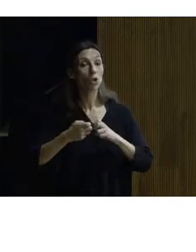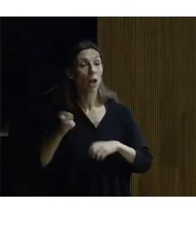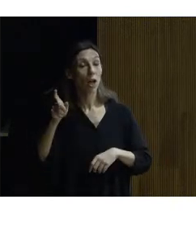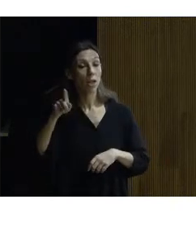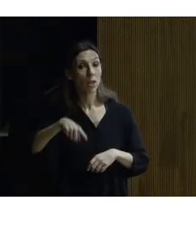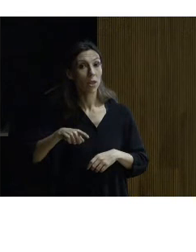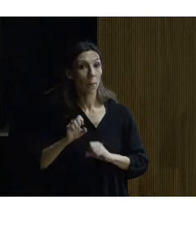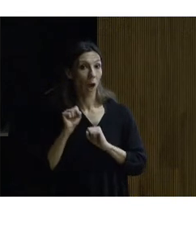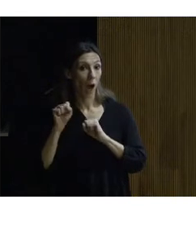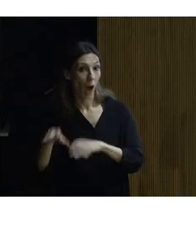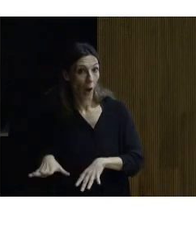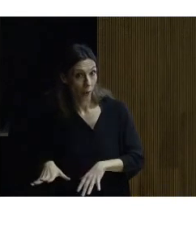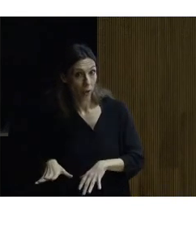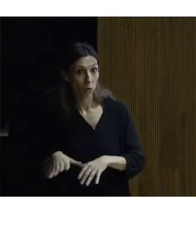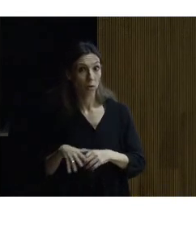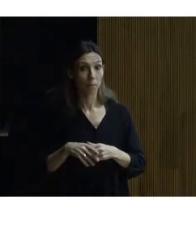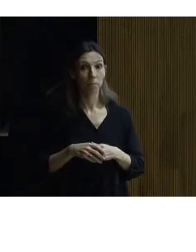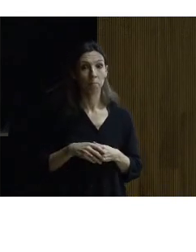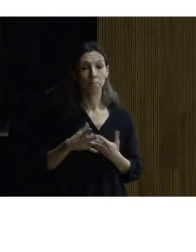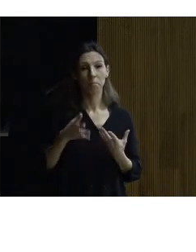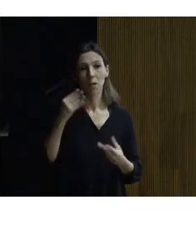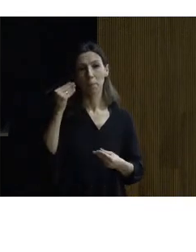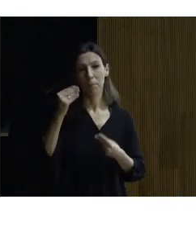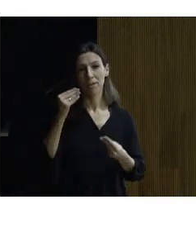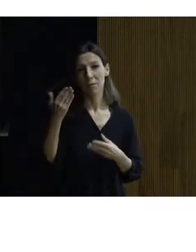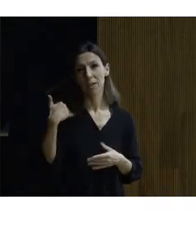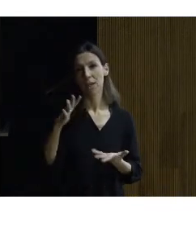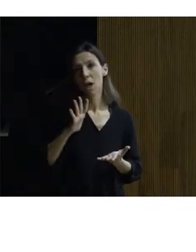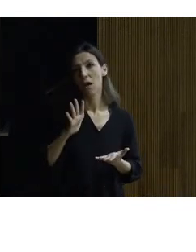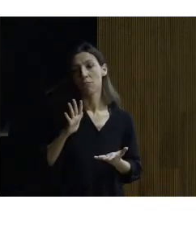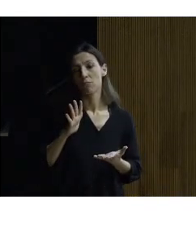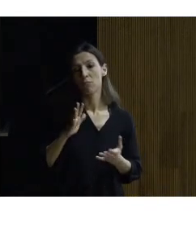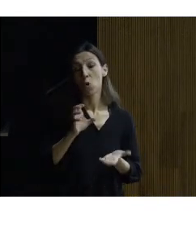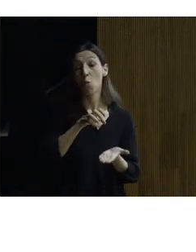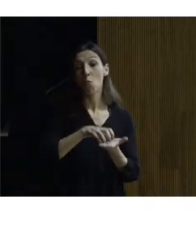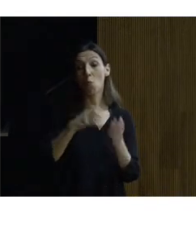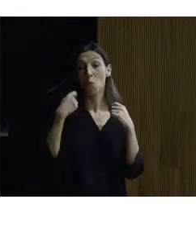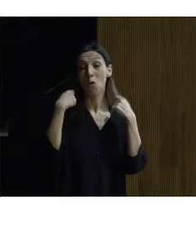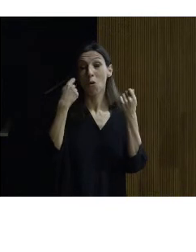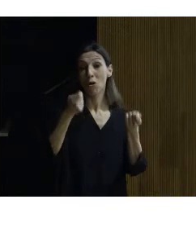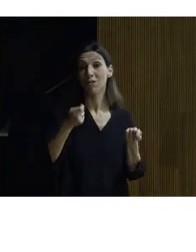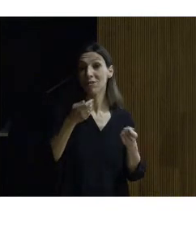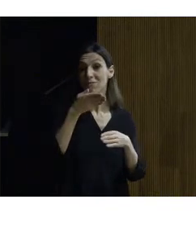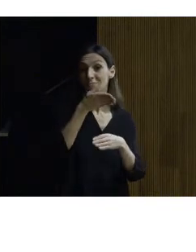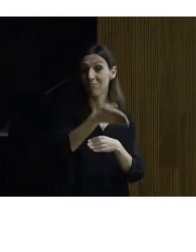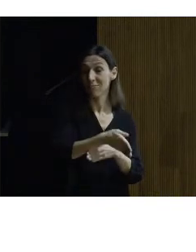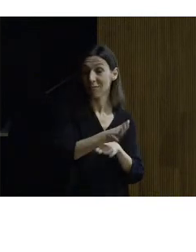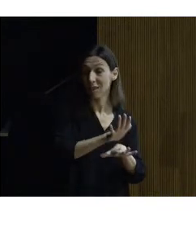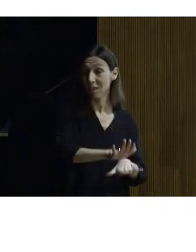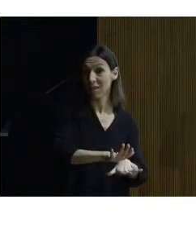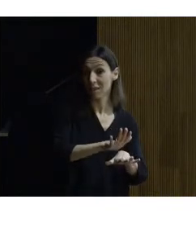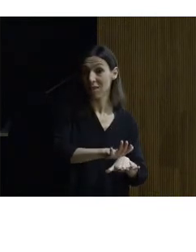emperador él había previsto retirarse a un monasterio a Just monasterio en Just